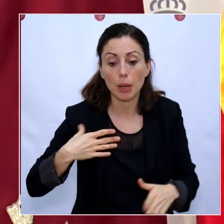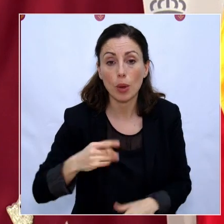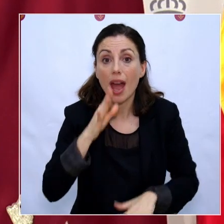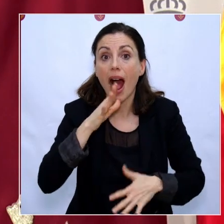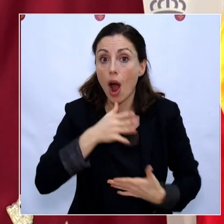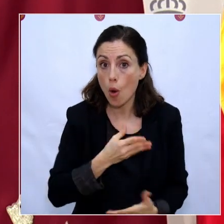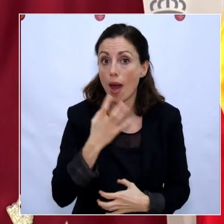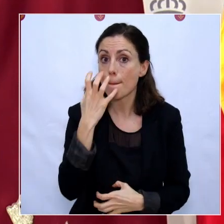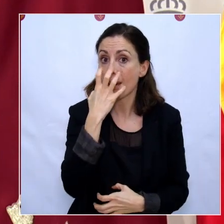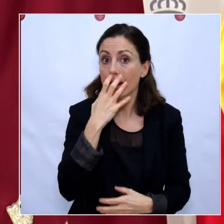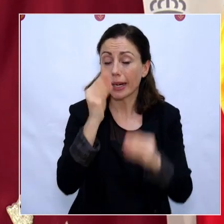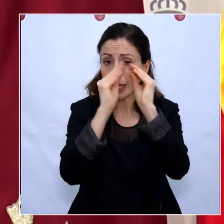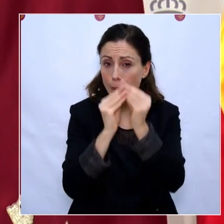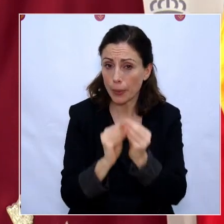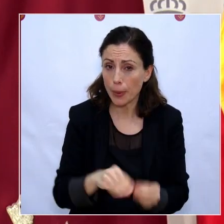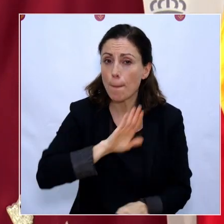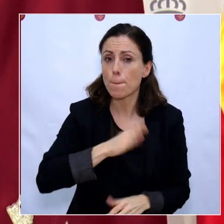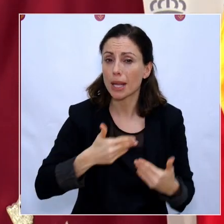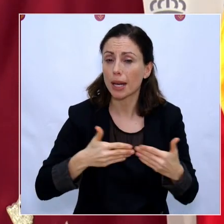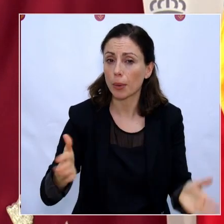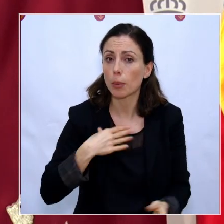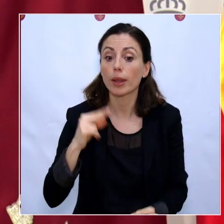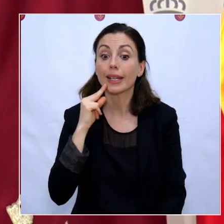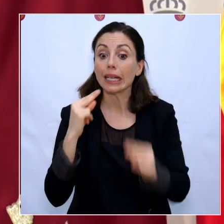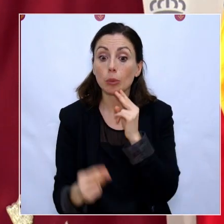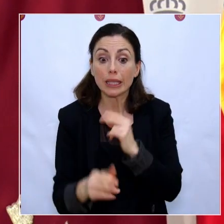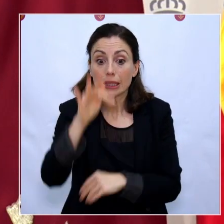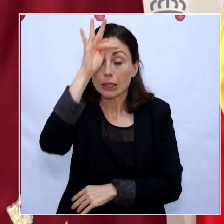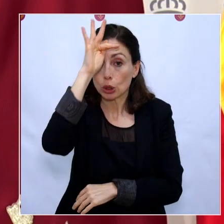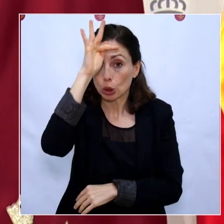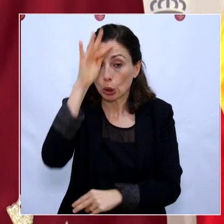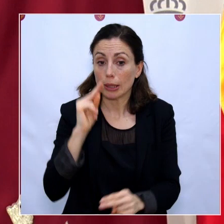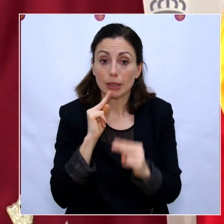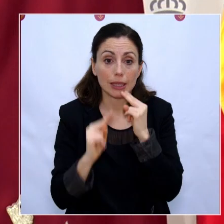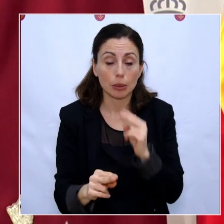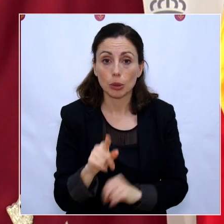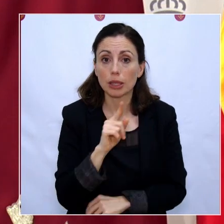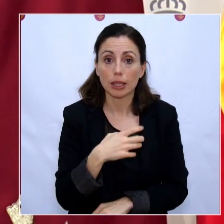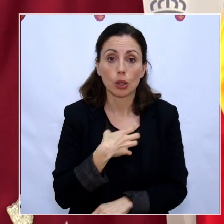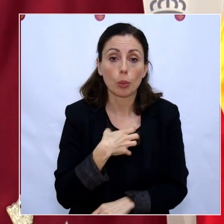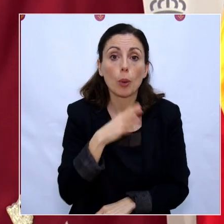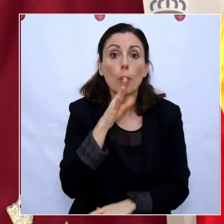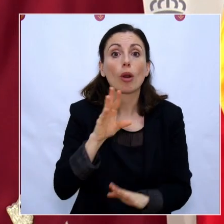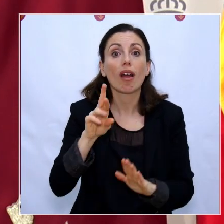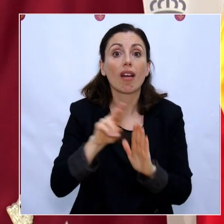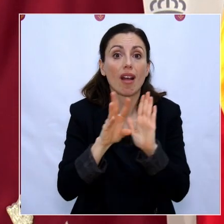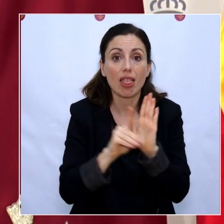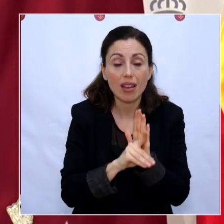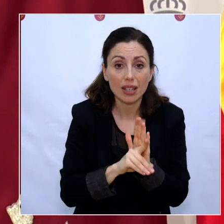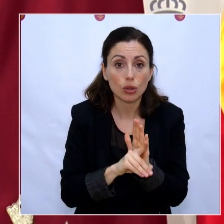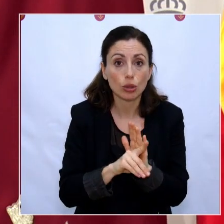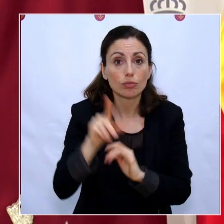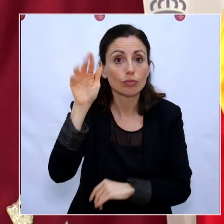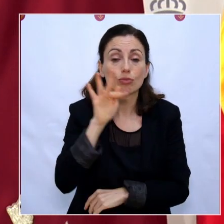responderle a esa cuestión porque todavía no conocemos el decreto sobre servicios esenciales